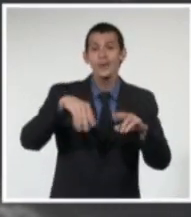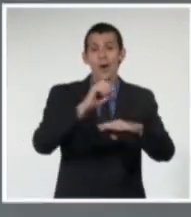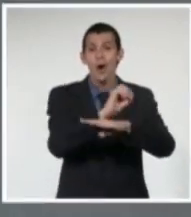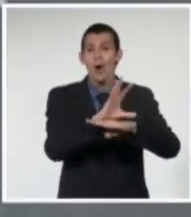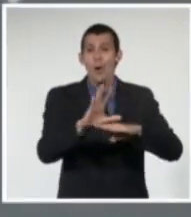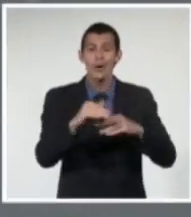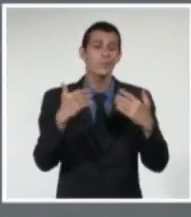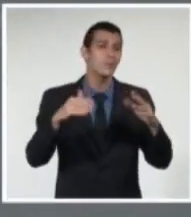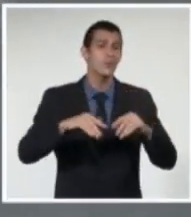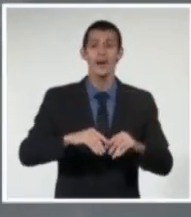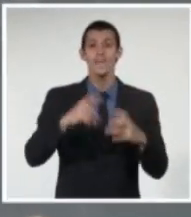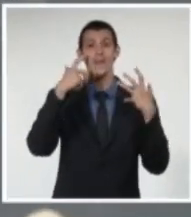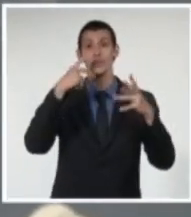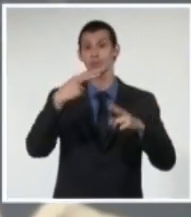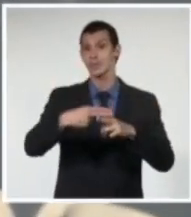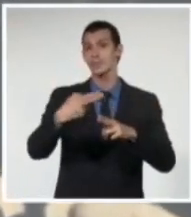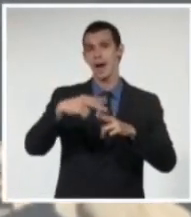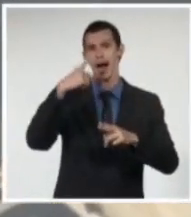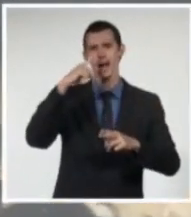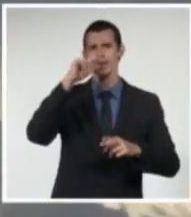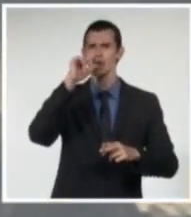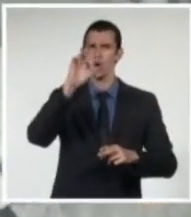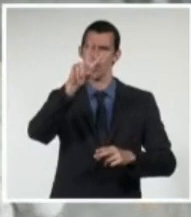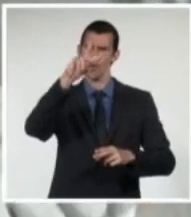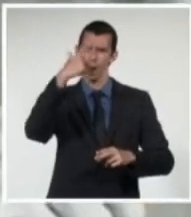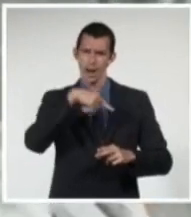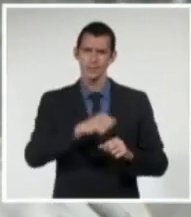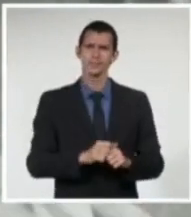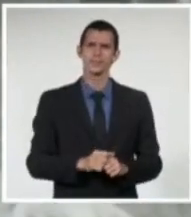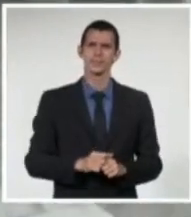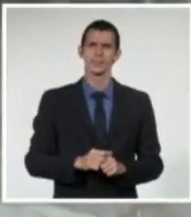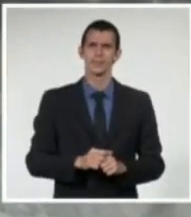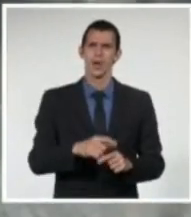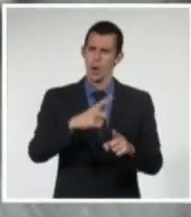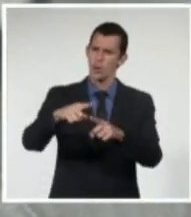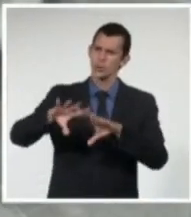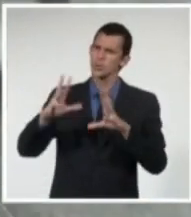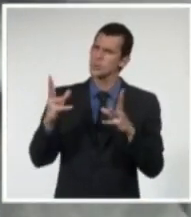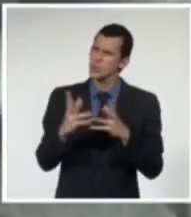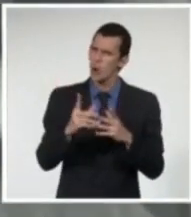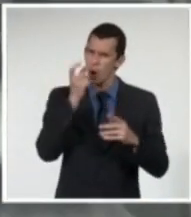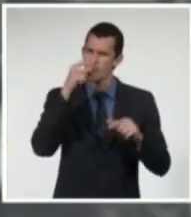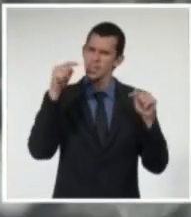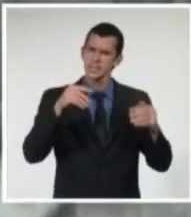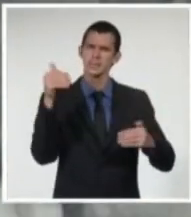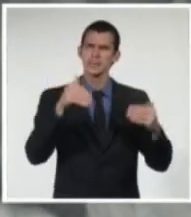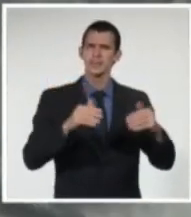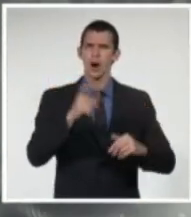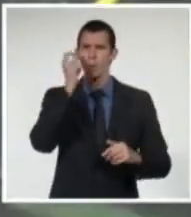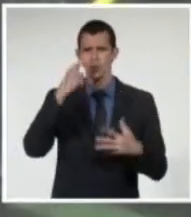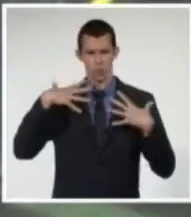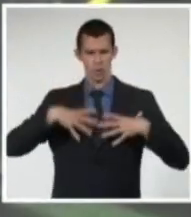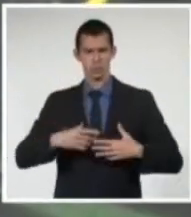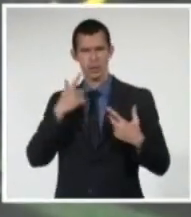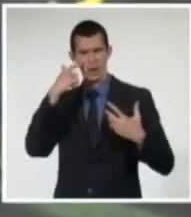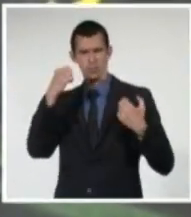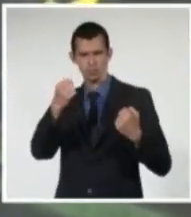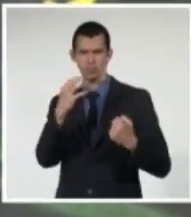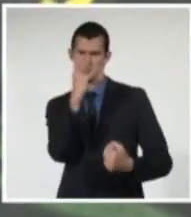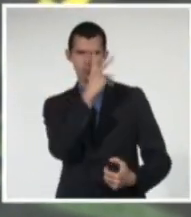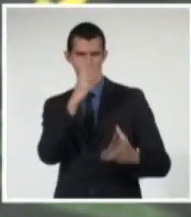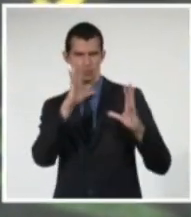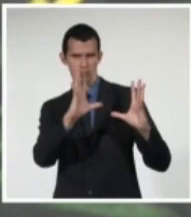Kremlin, marcarían definitivamente su paso por las tablas. Dueño de un físico impactante, voz bien timbrada, peculiar